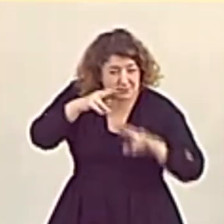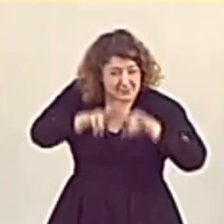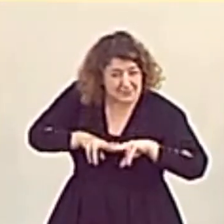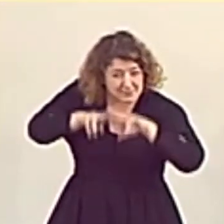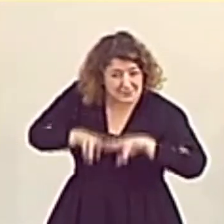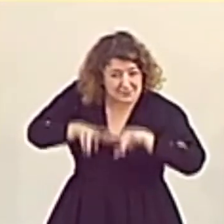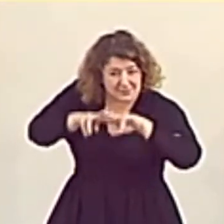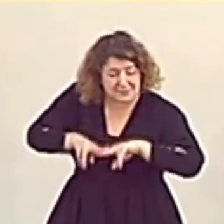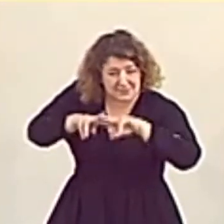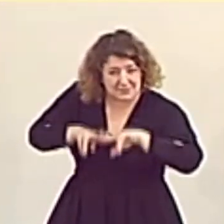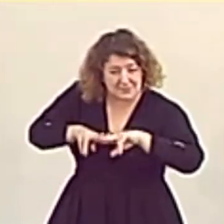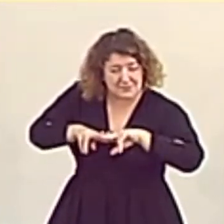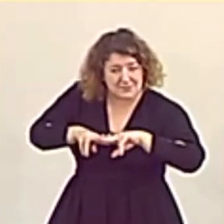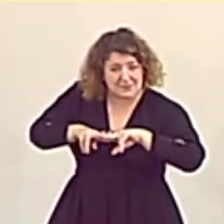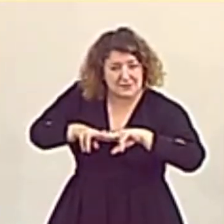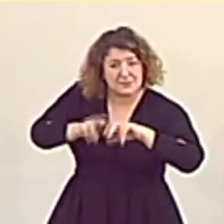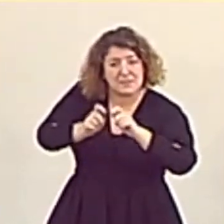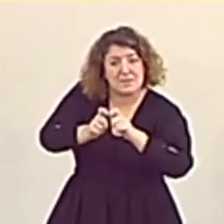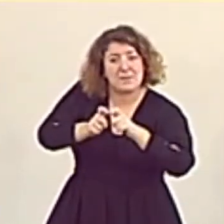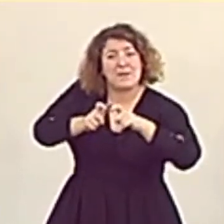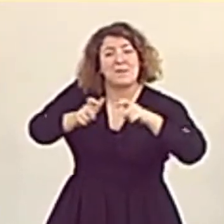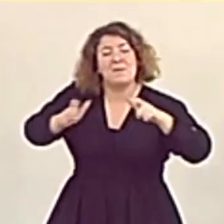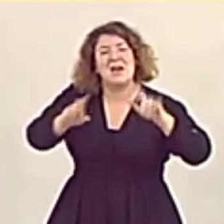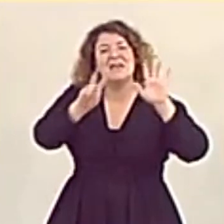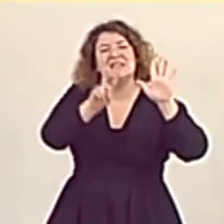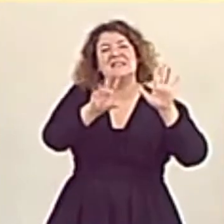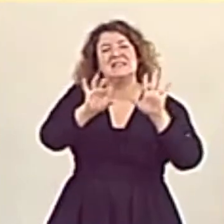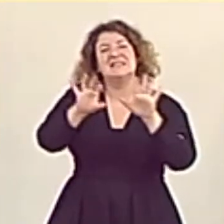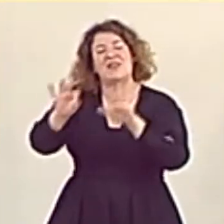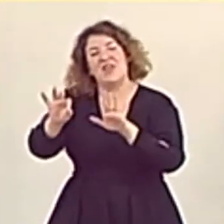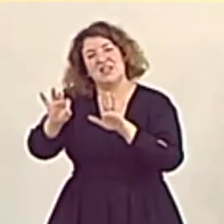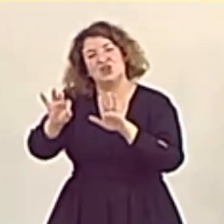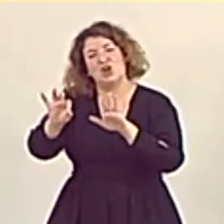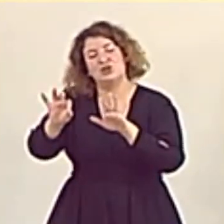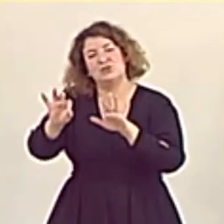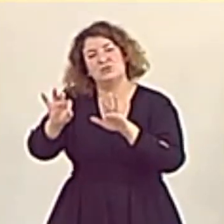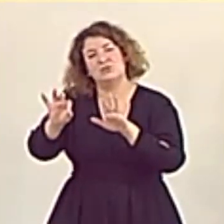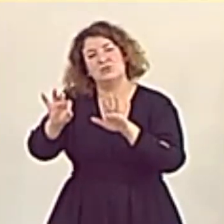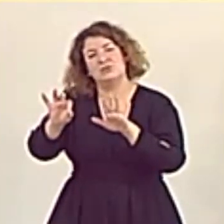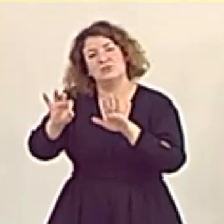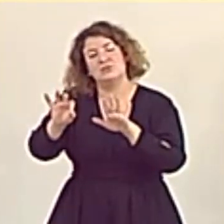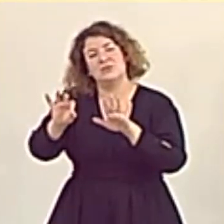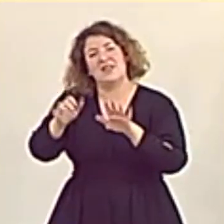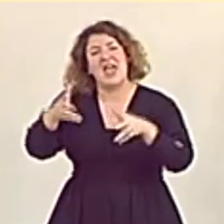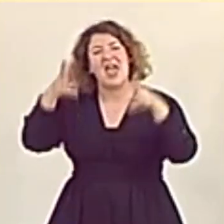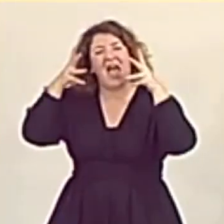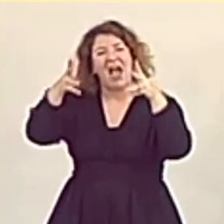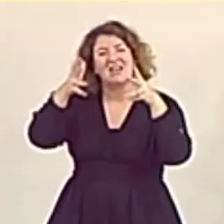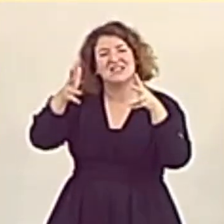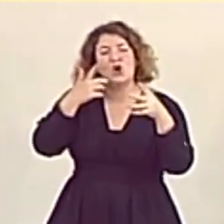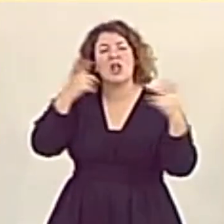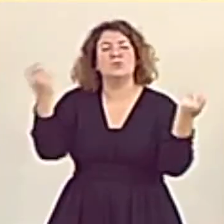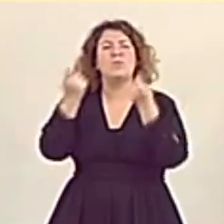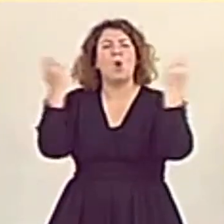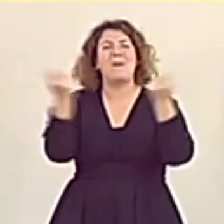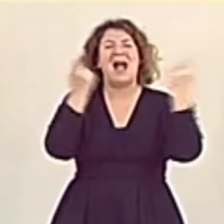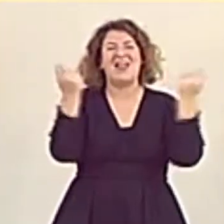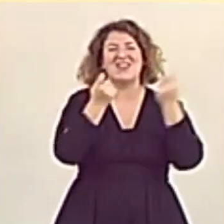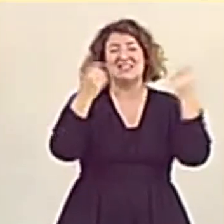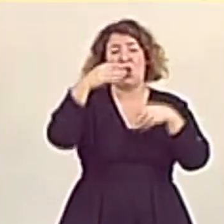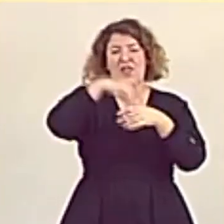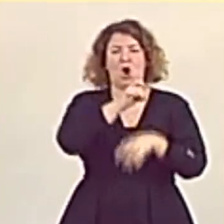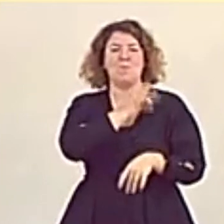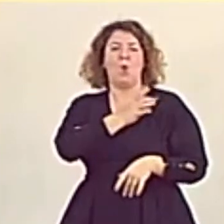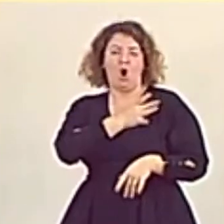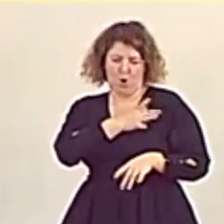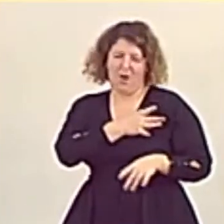ver el crecimiento hasta 700 en el número de asesores propagandísticos que tienen en Moncloa.